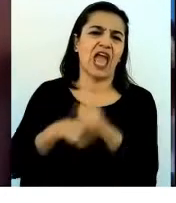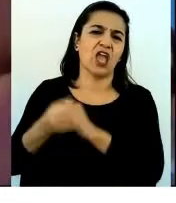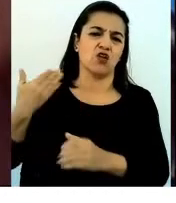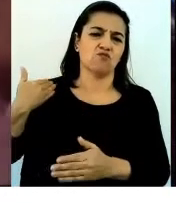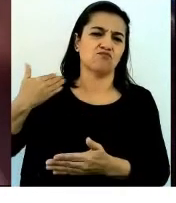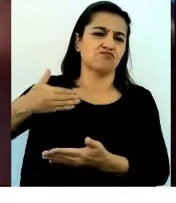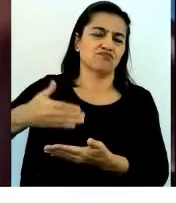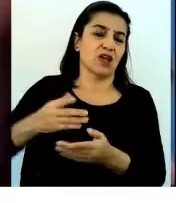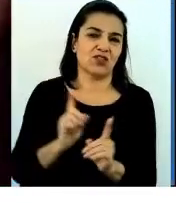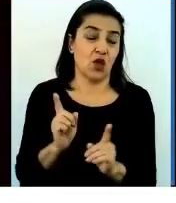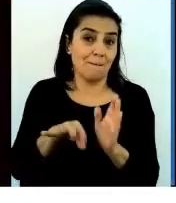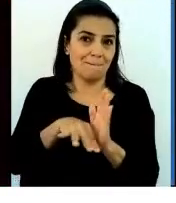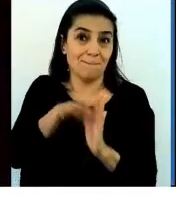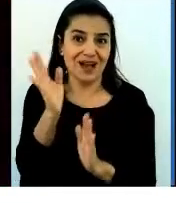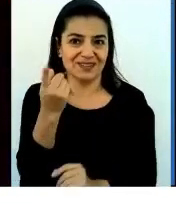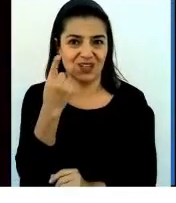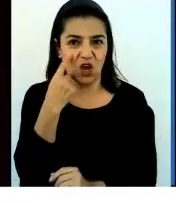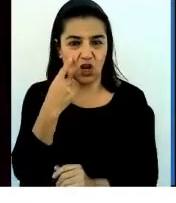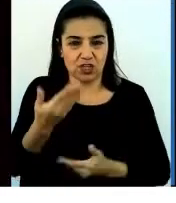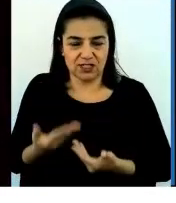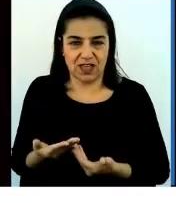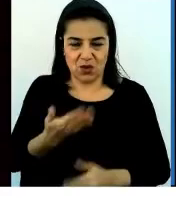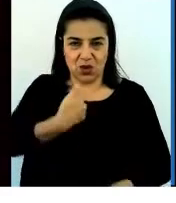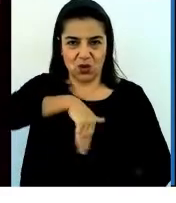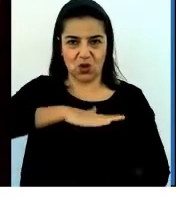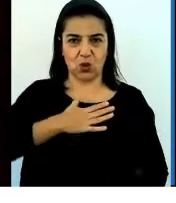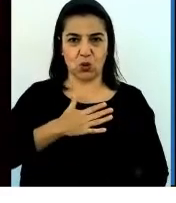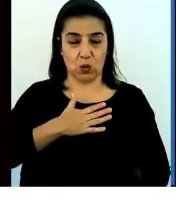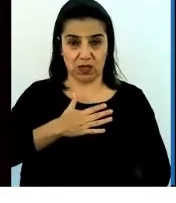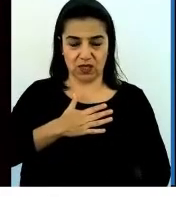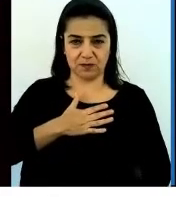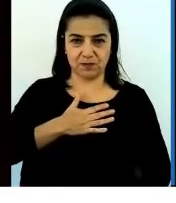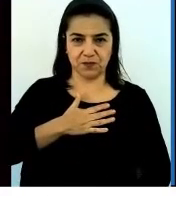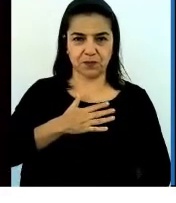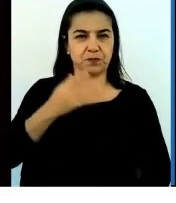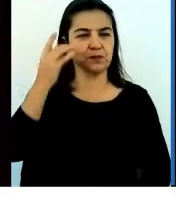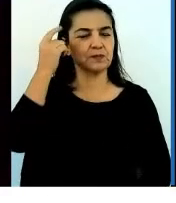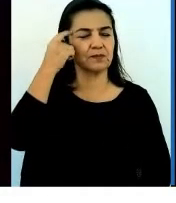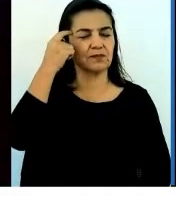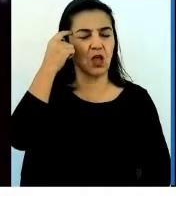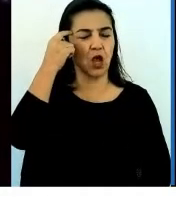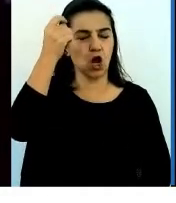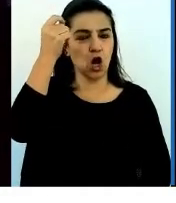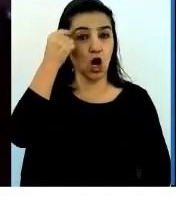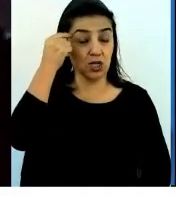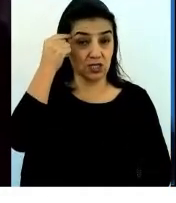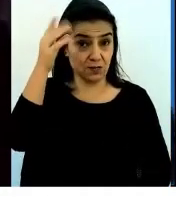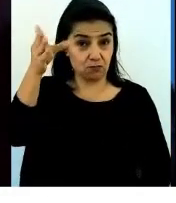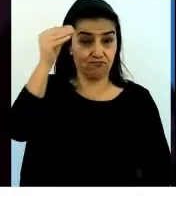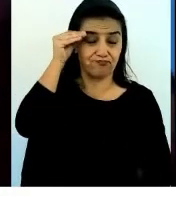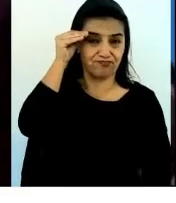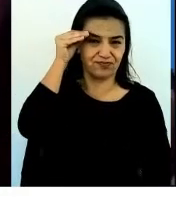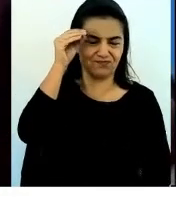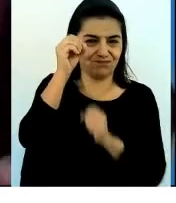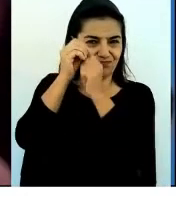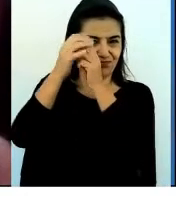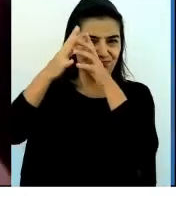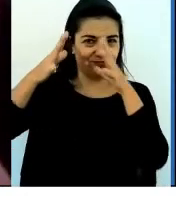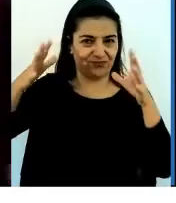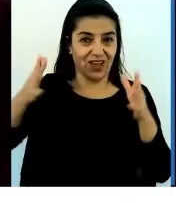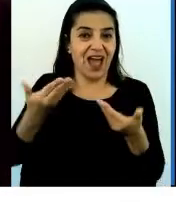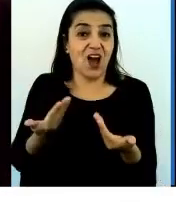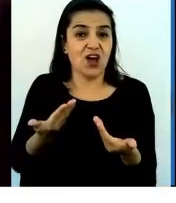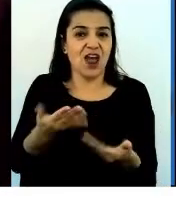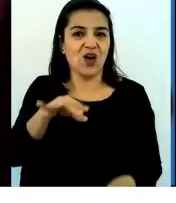la aumentación de nuestro know-how es inmenso. Ahora debemos utilizarla de manera